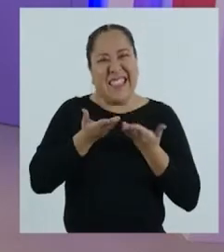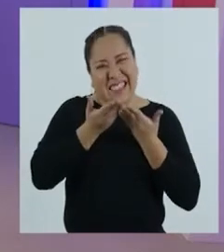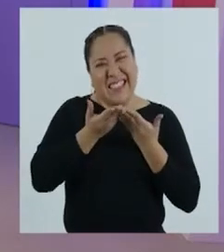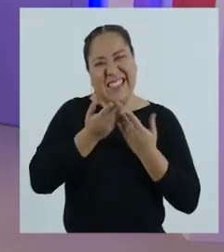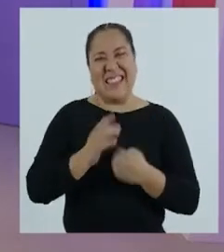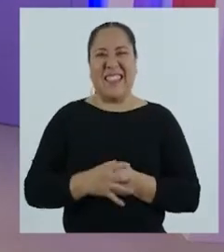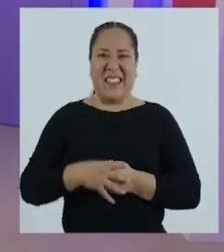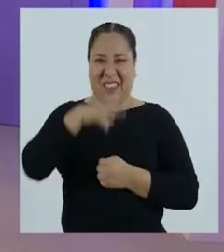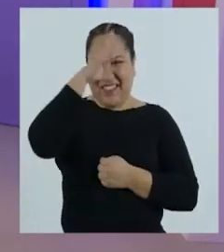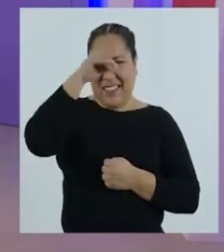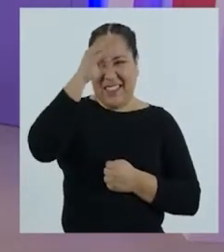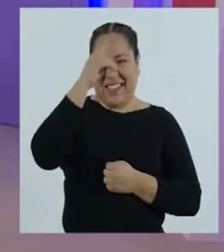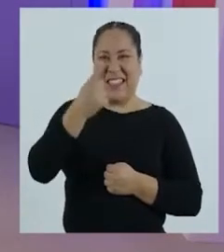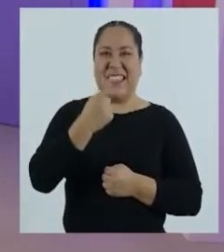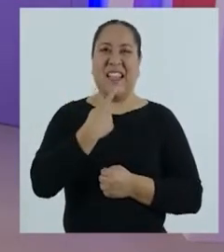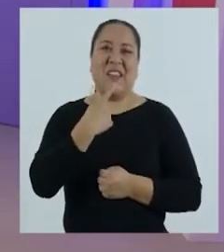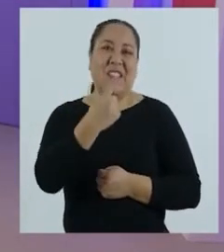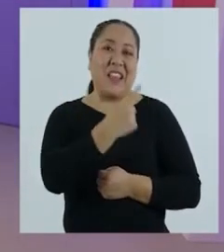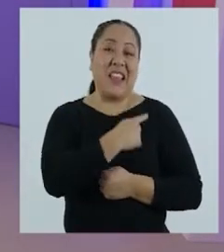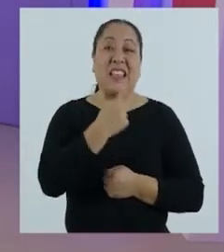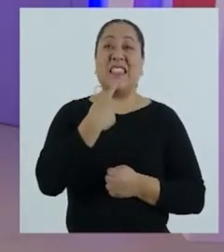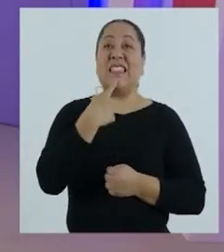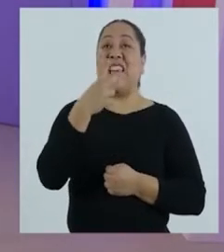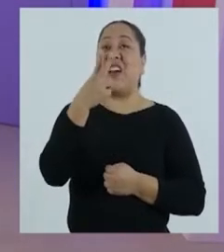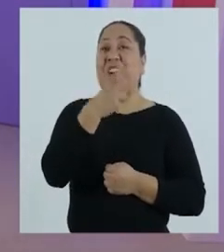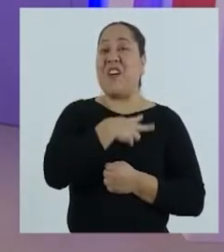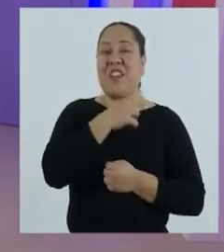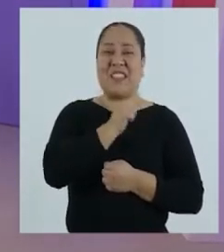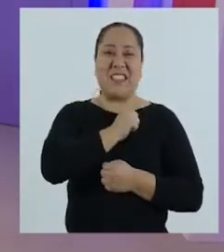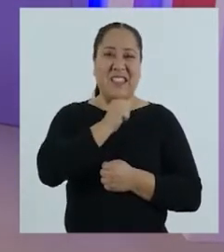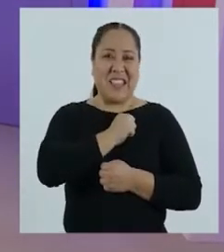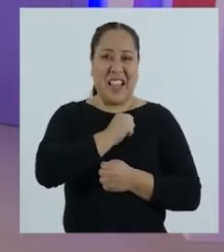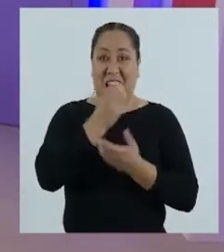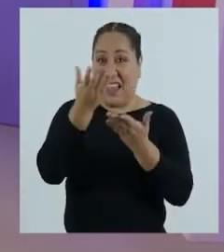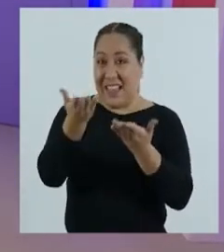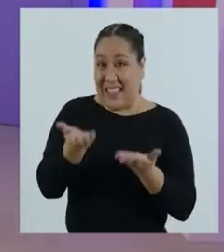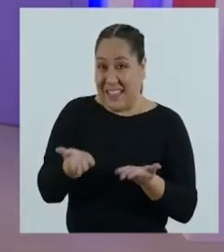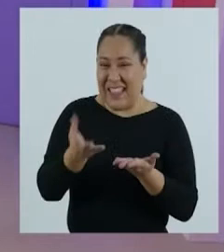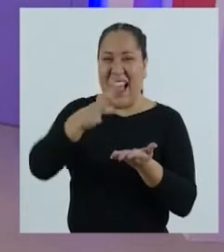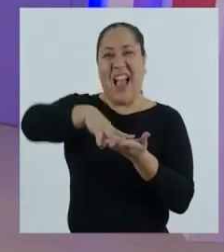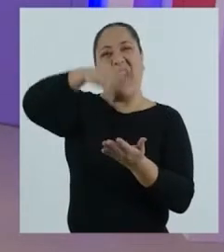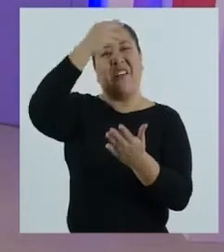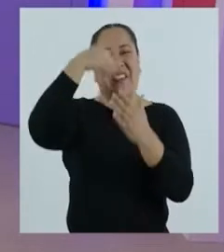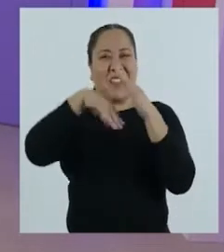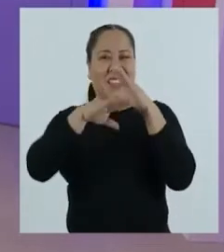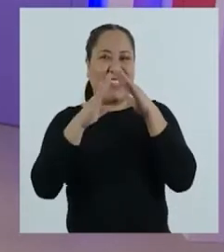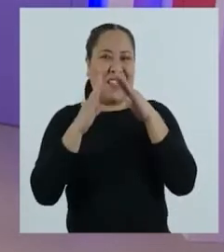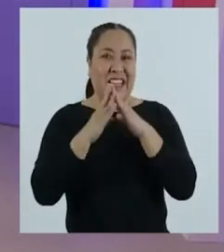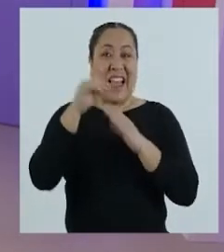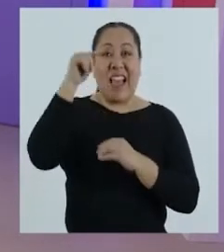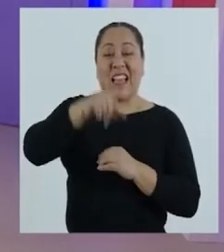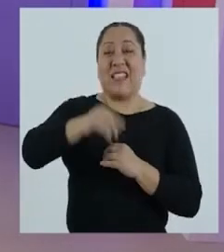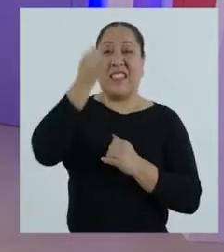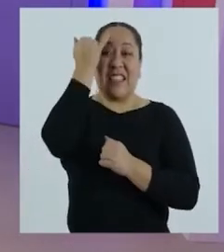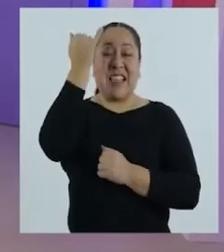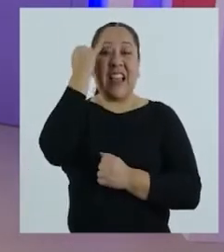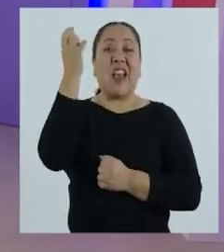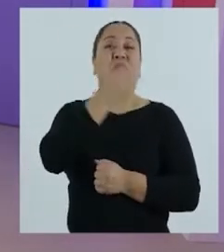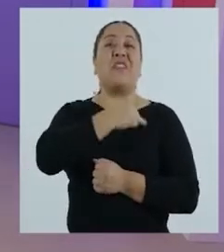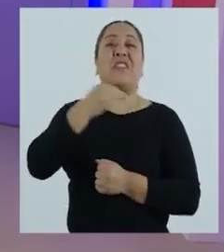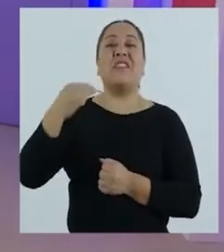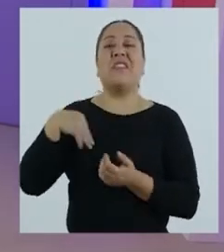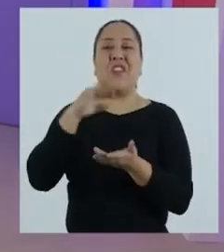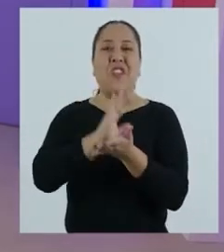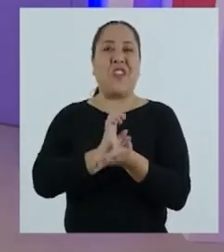Bienvenidos y bienvenidos, chicas y chicos, de primero y segundo de secundaria a Aprendo en Casa. Esta es una